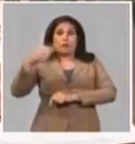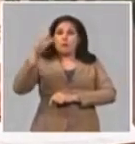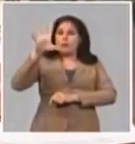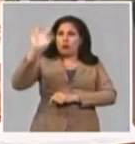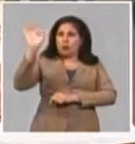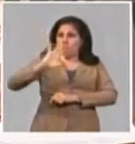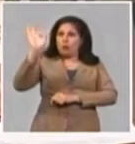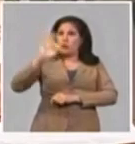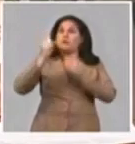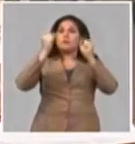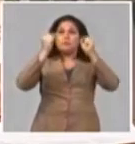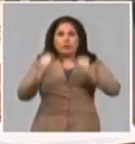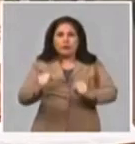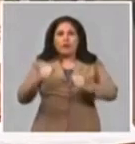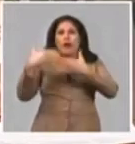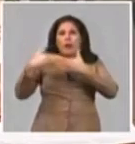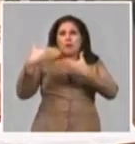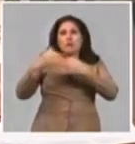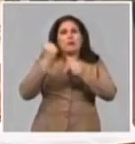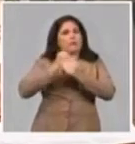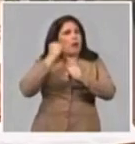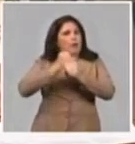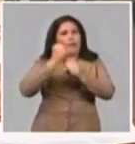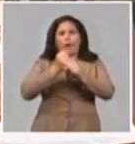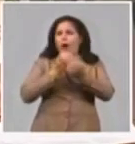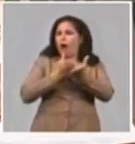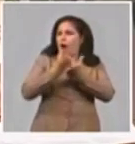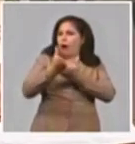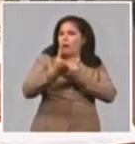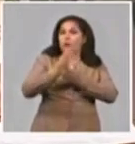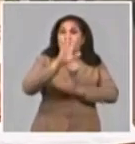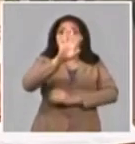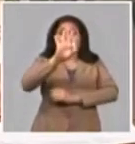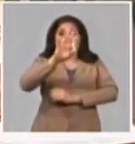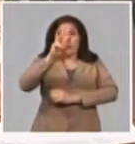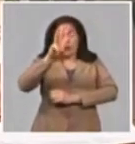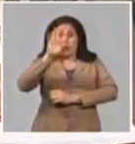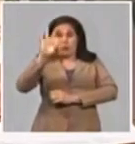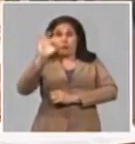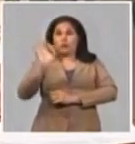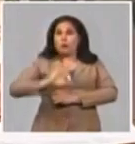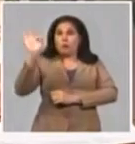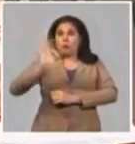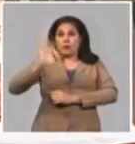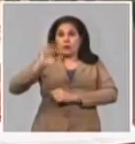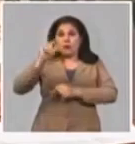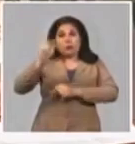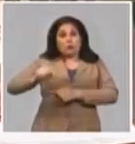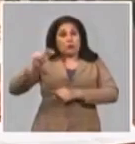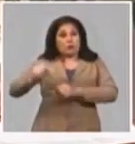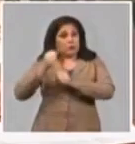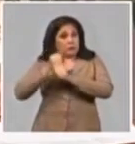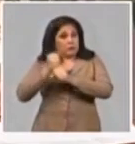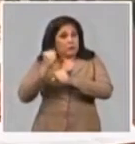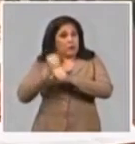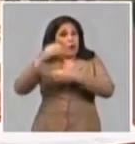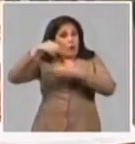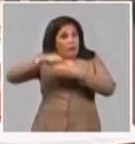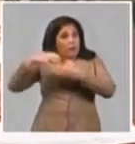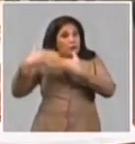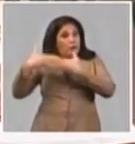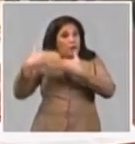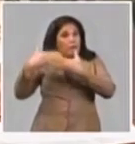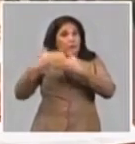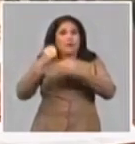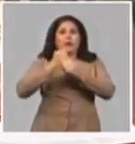% permanece en las entidades y hay un 38% de los trabajadores que trabajan a